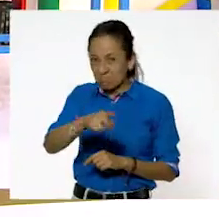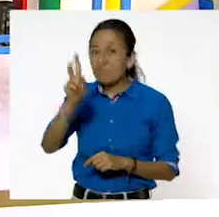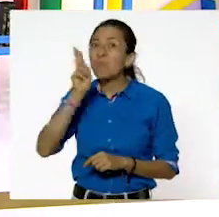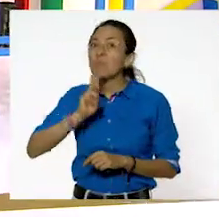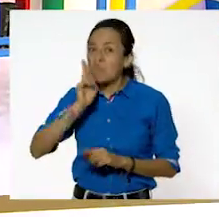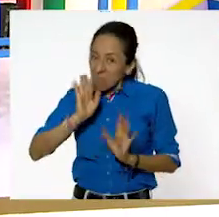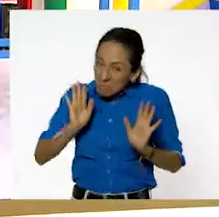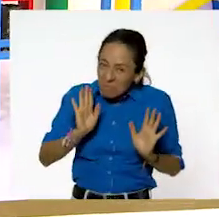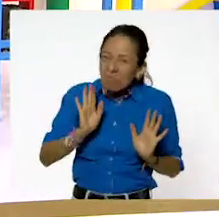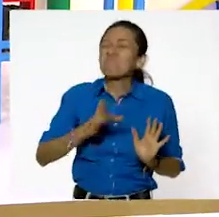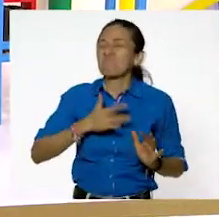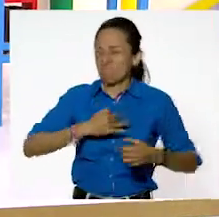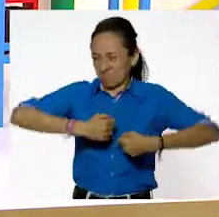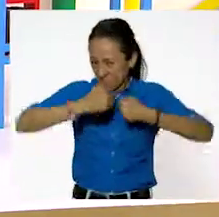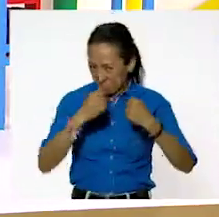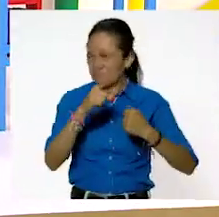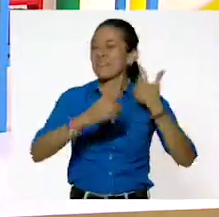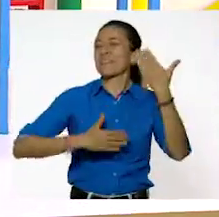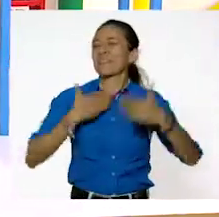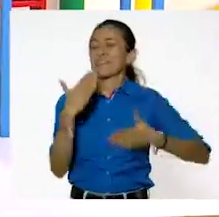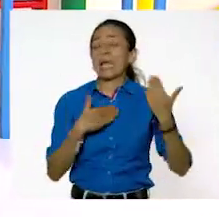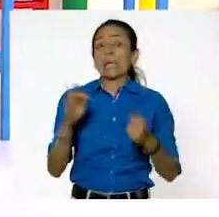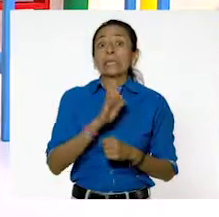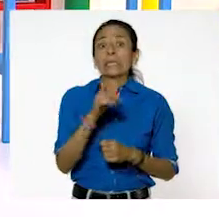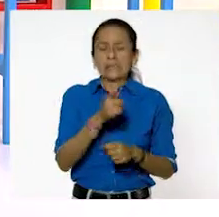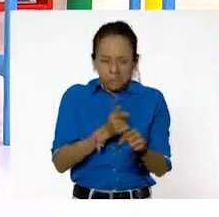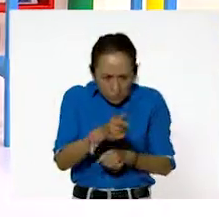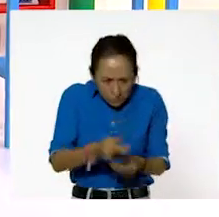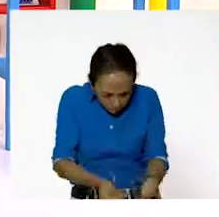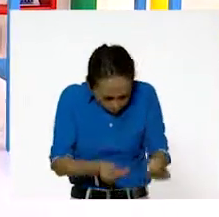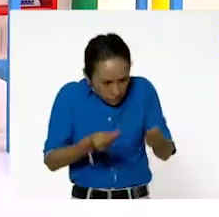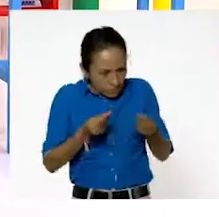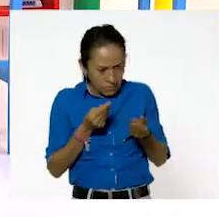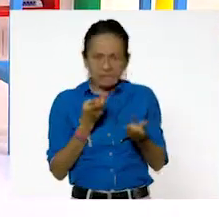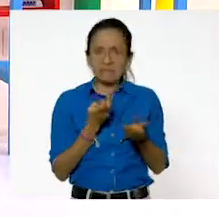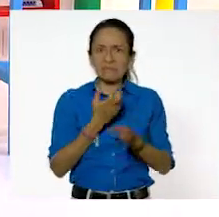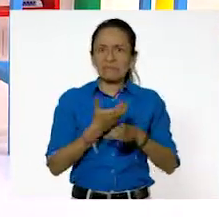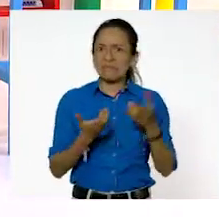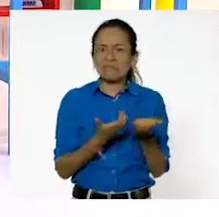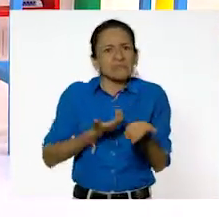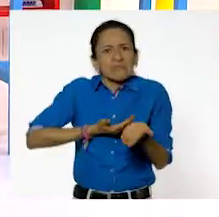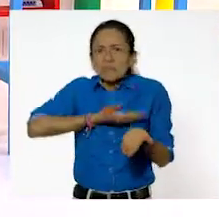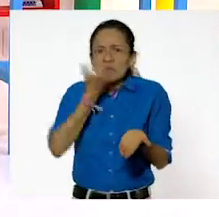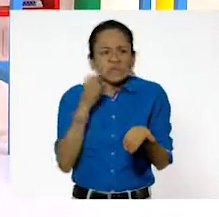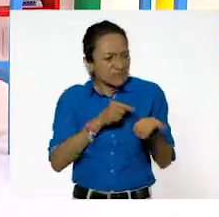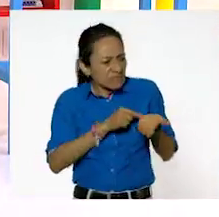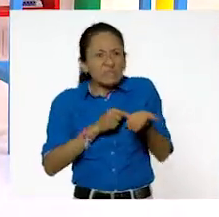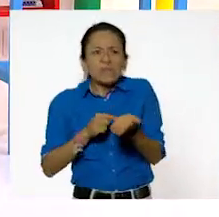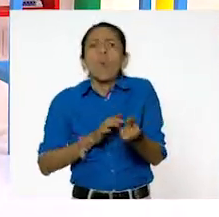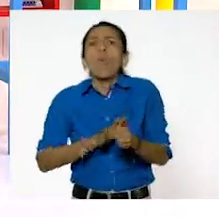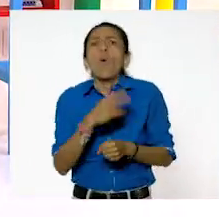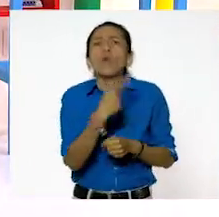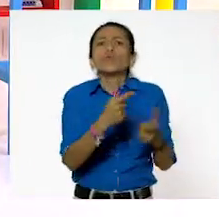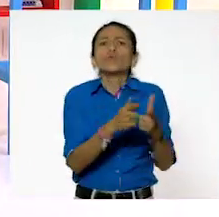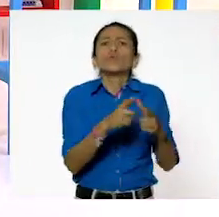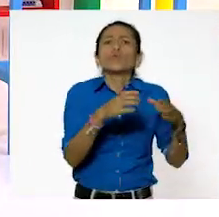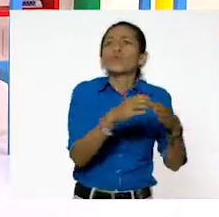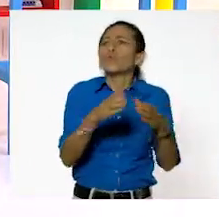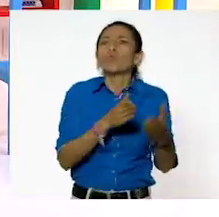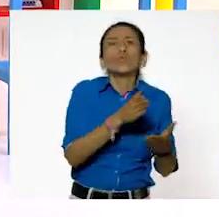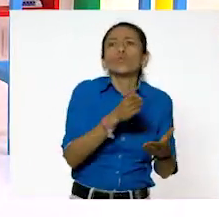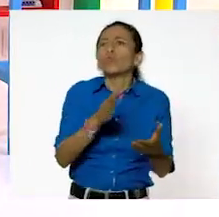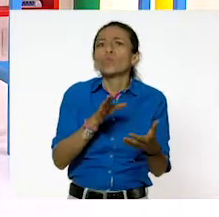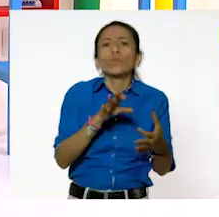mucho. Si de pronto te encuentras con un material que no sabes bien a qué grupo pertenece, anótalo y tenlo muy presente,